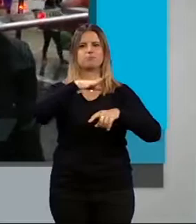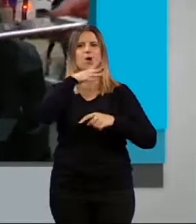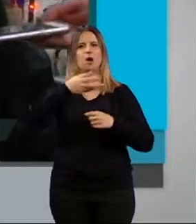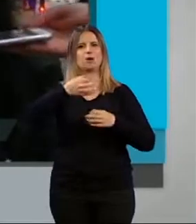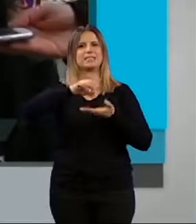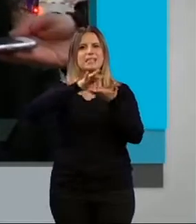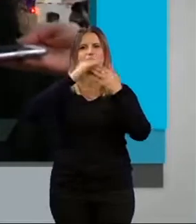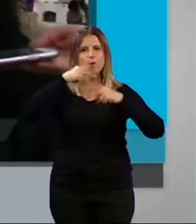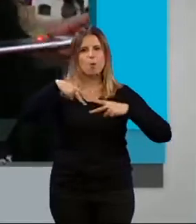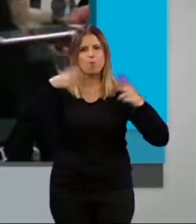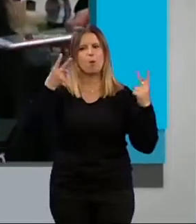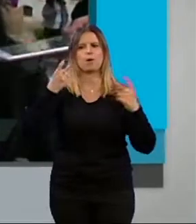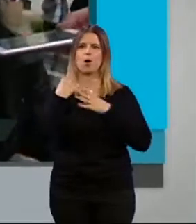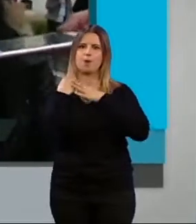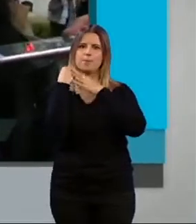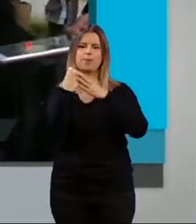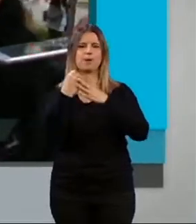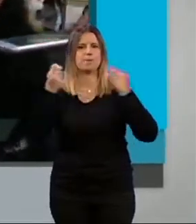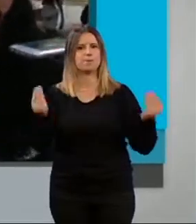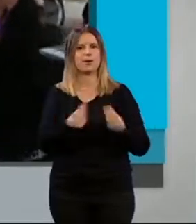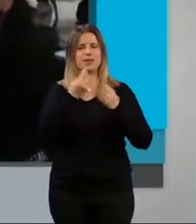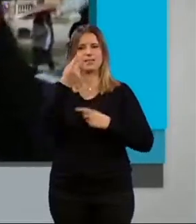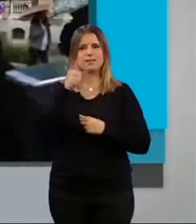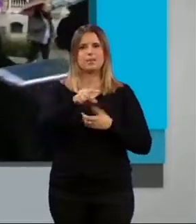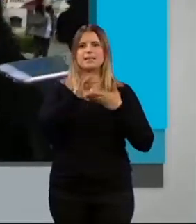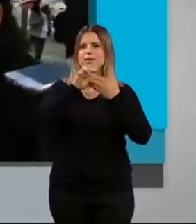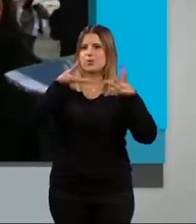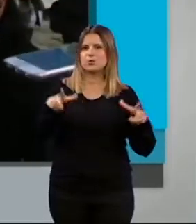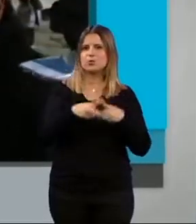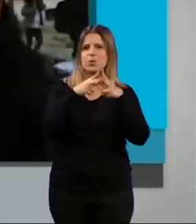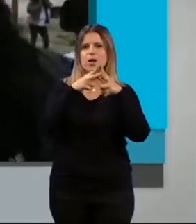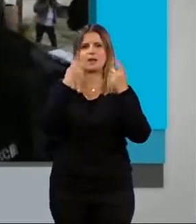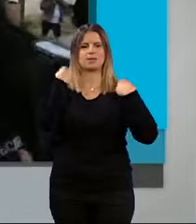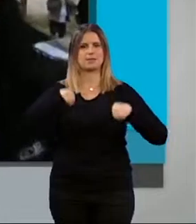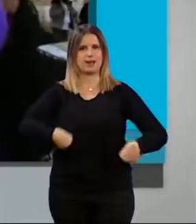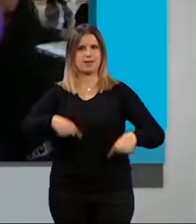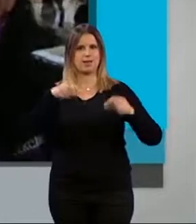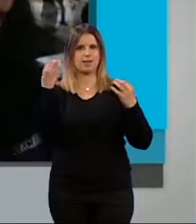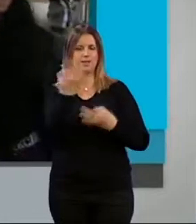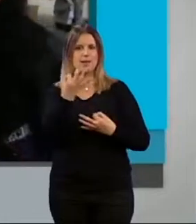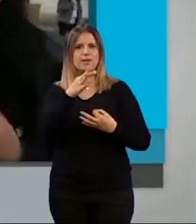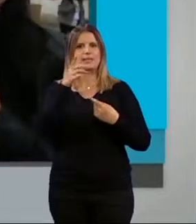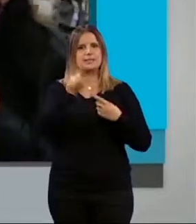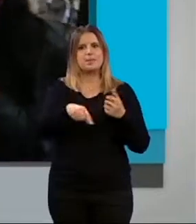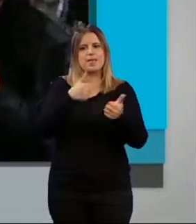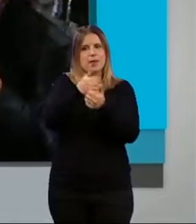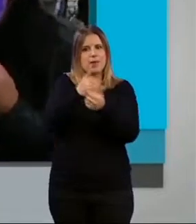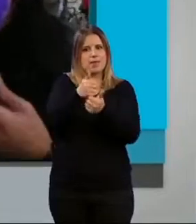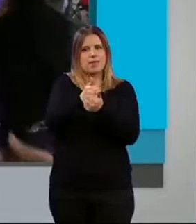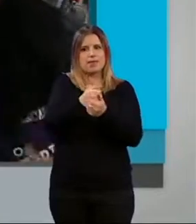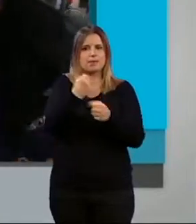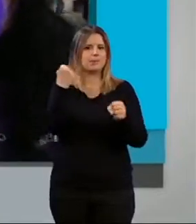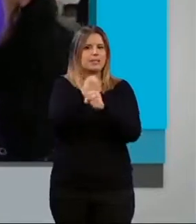públicos, tanto en servicios sociales como en sanidad, como en dependencia, trabajos que se